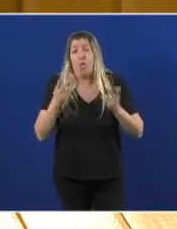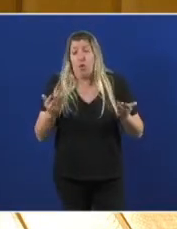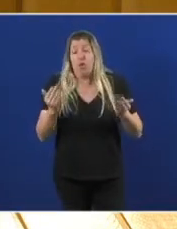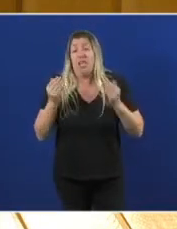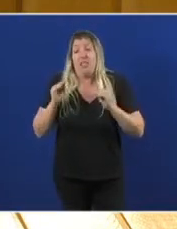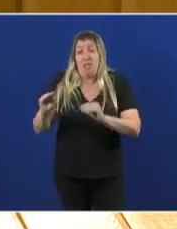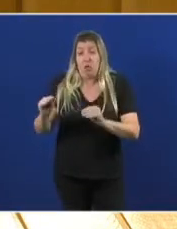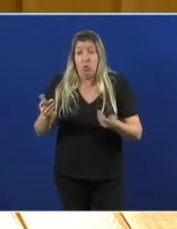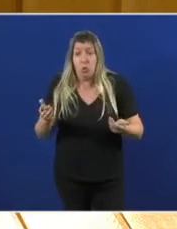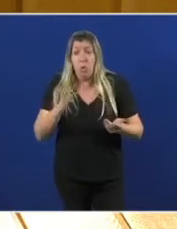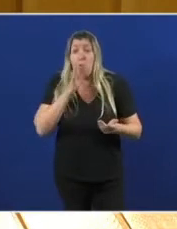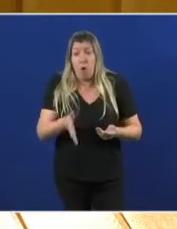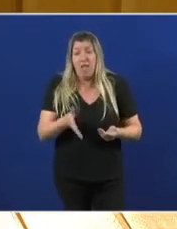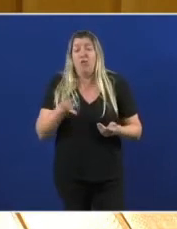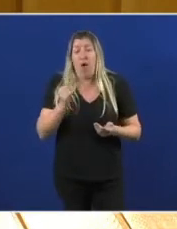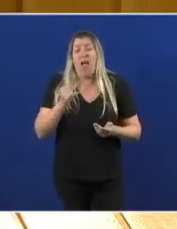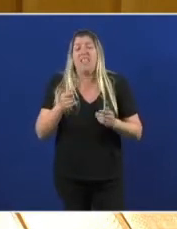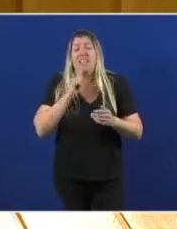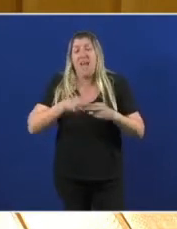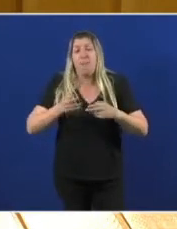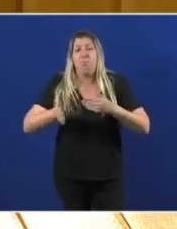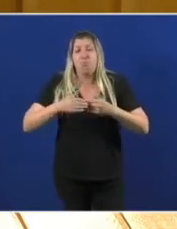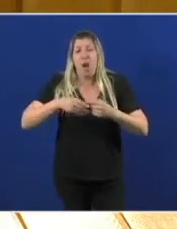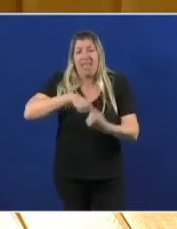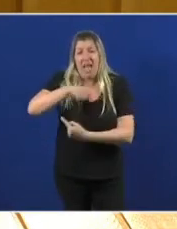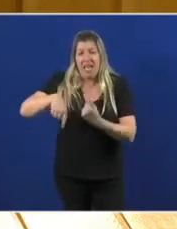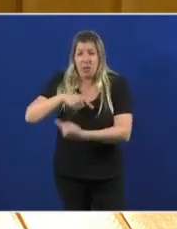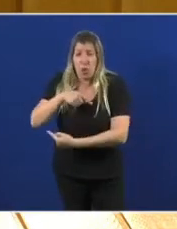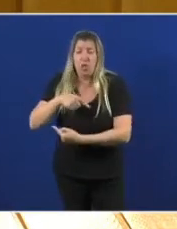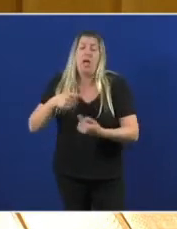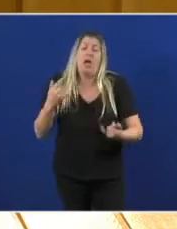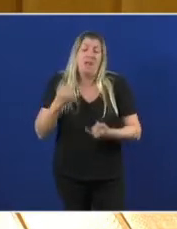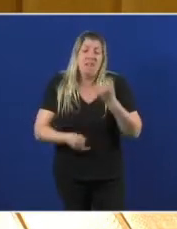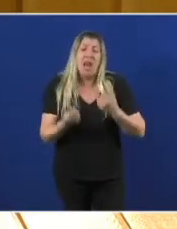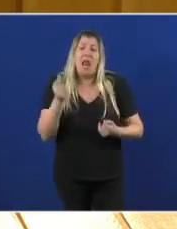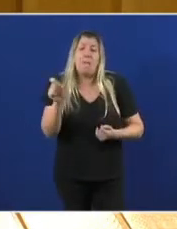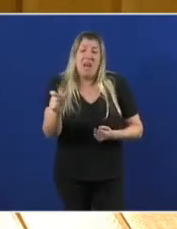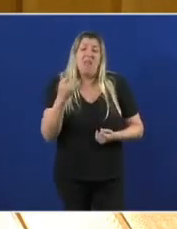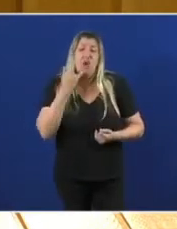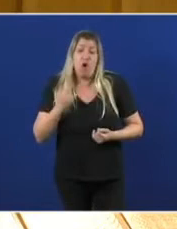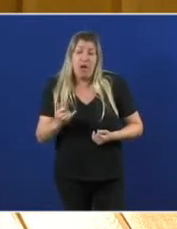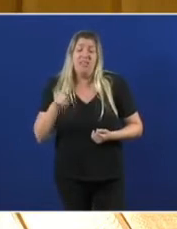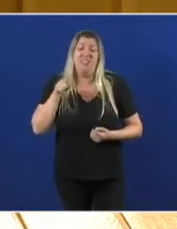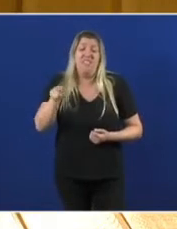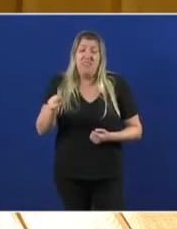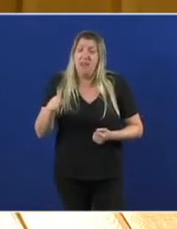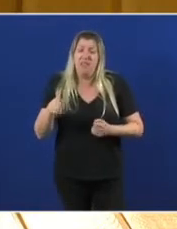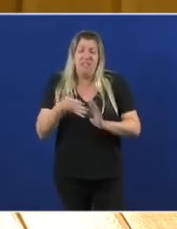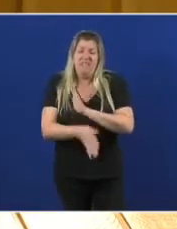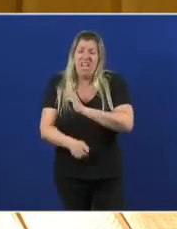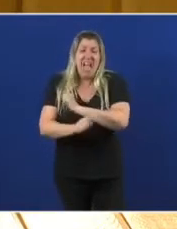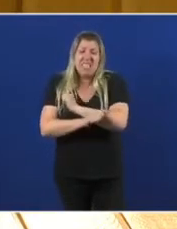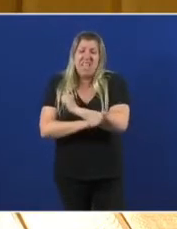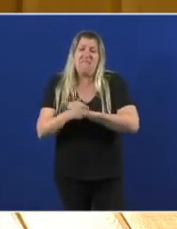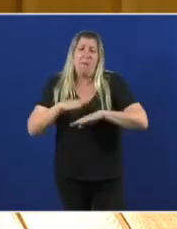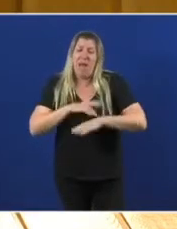xiratorias e co prezo da luz a 300 euros megavatio hora unha estafa en toda regla pra galiza para as empresas